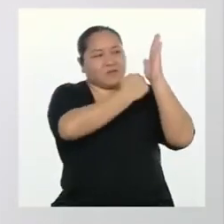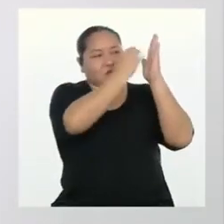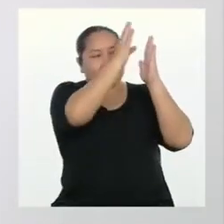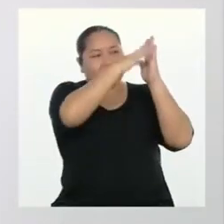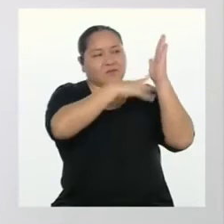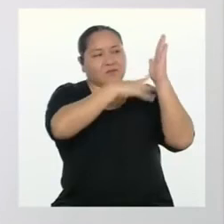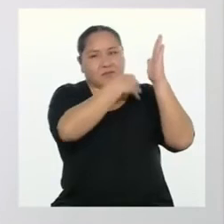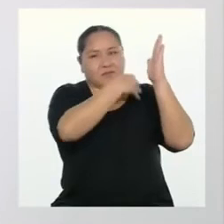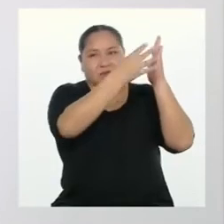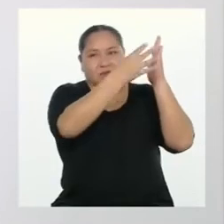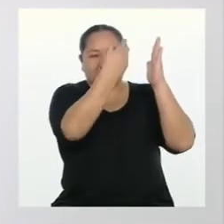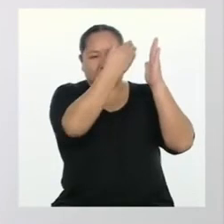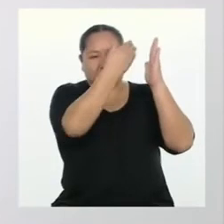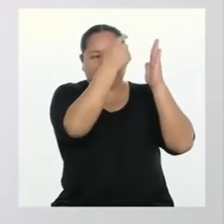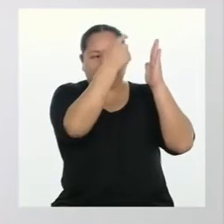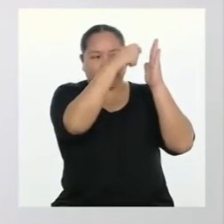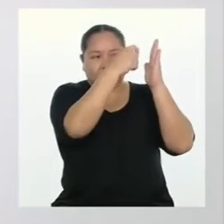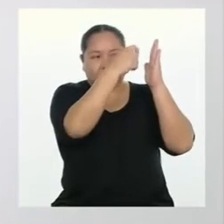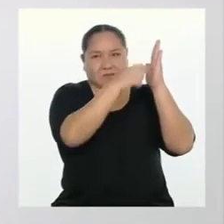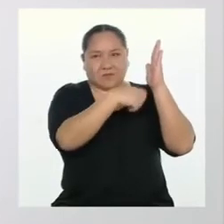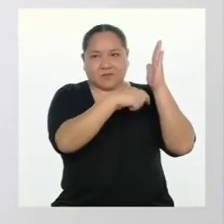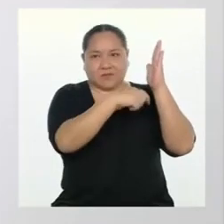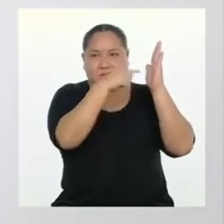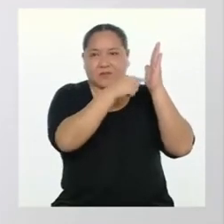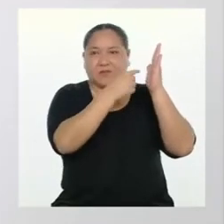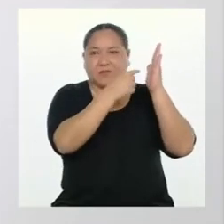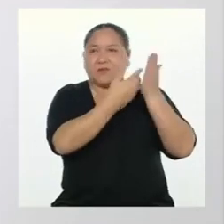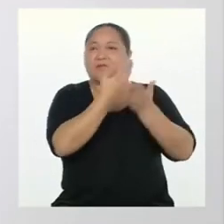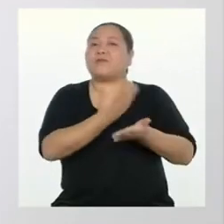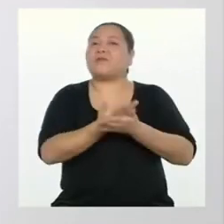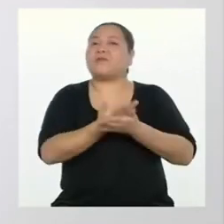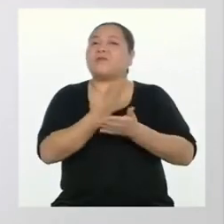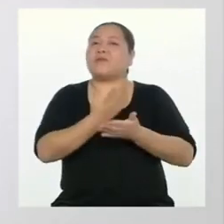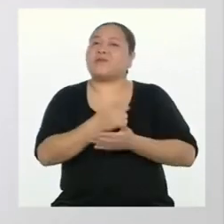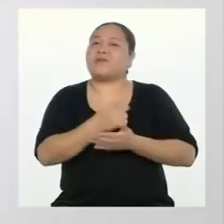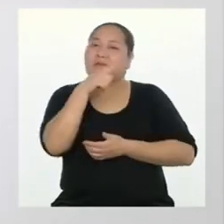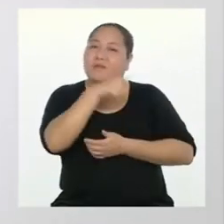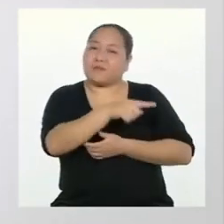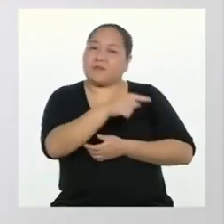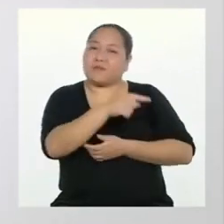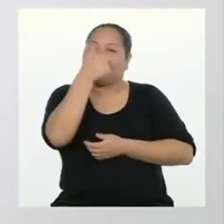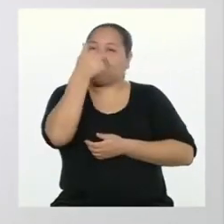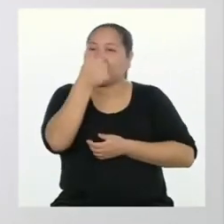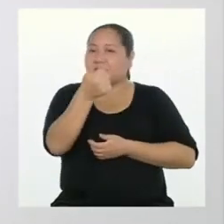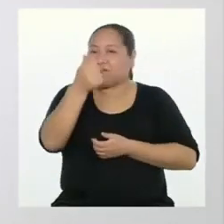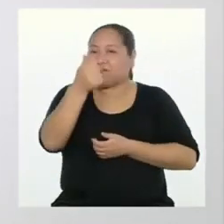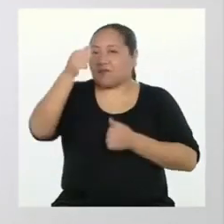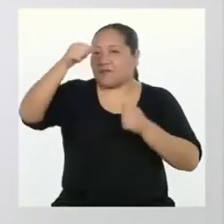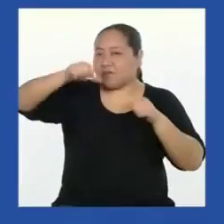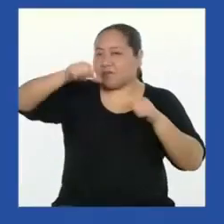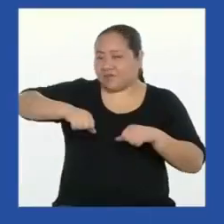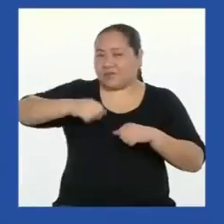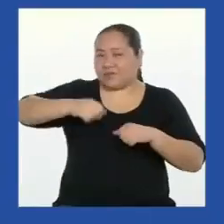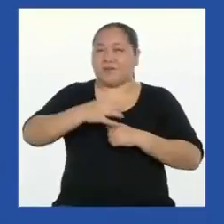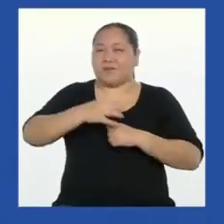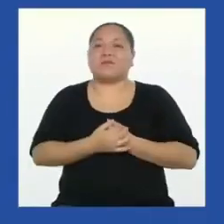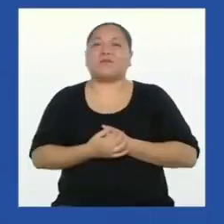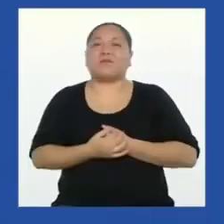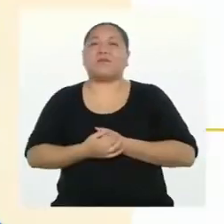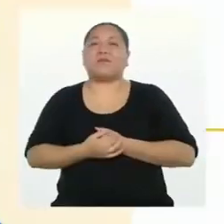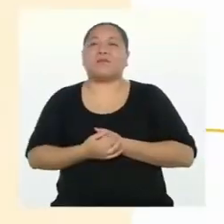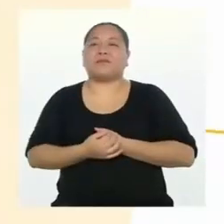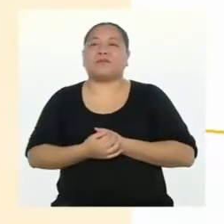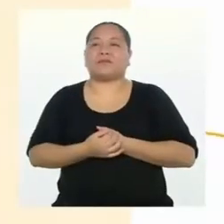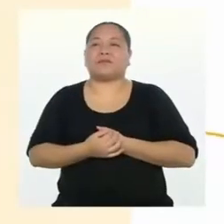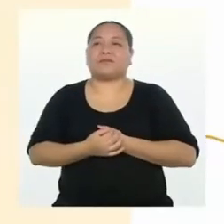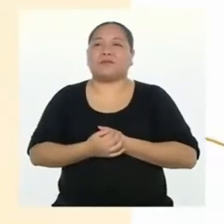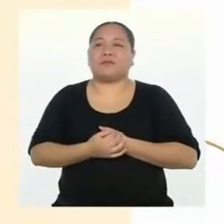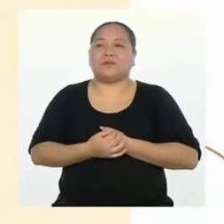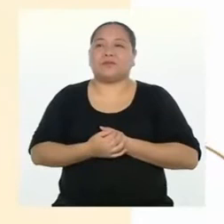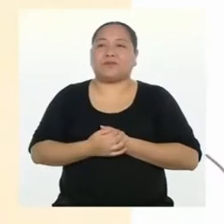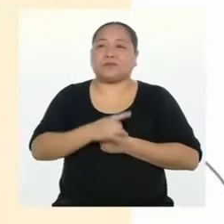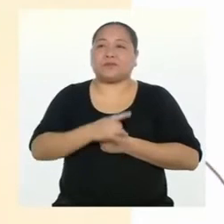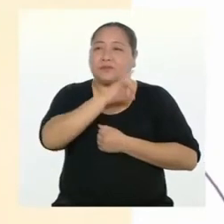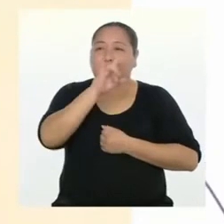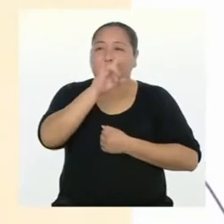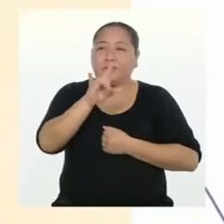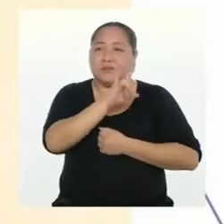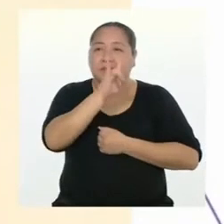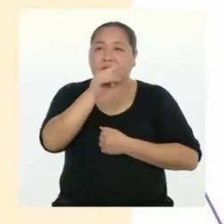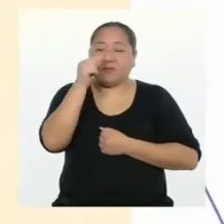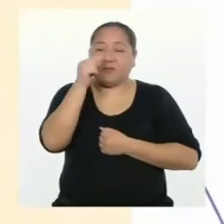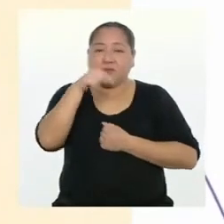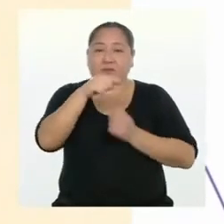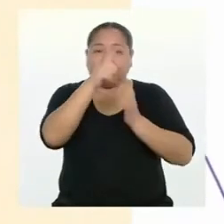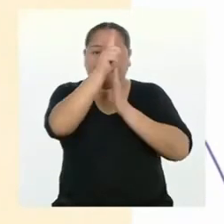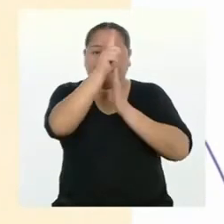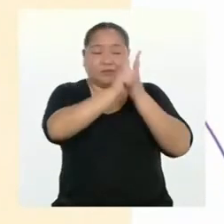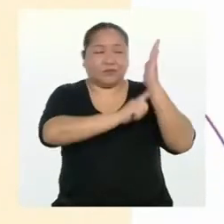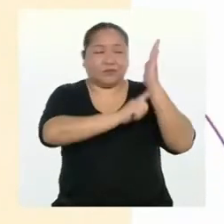que ayudará a verificar si tu primera versión está cumpliendo con este. Usa esta